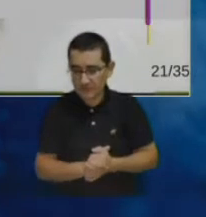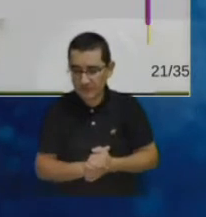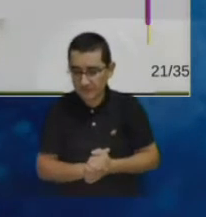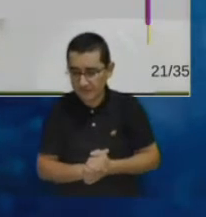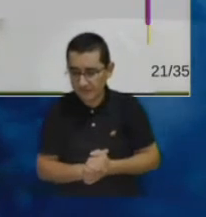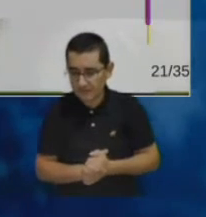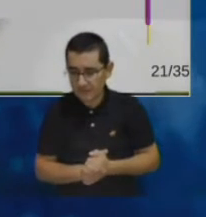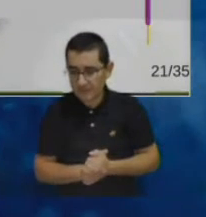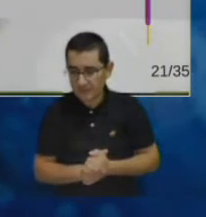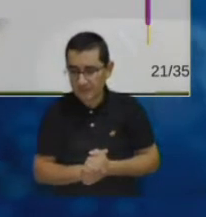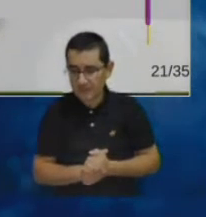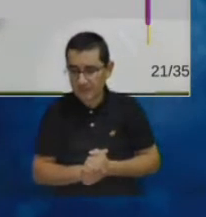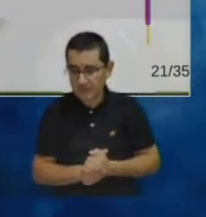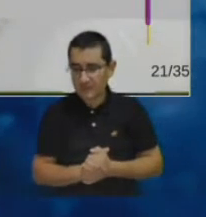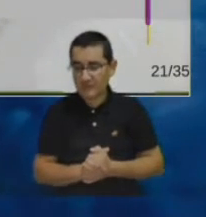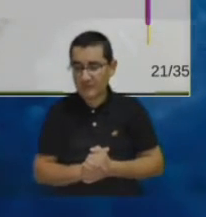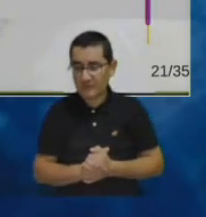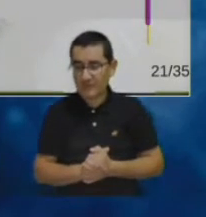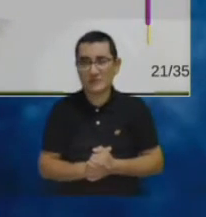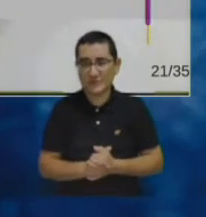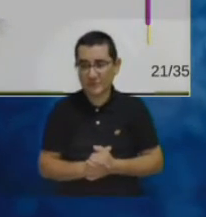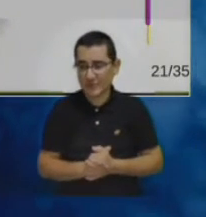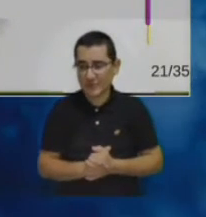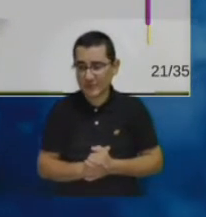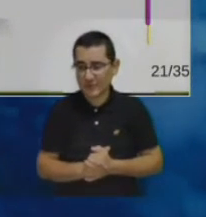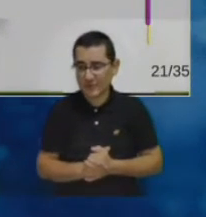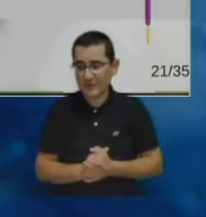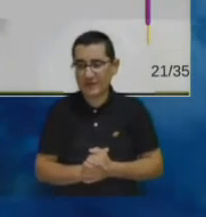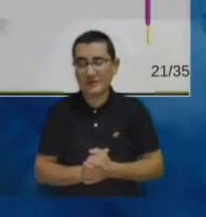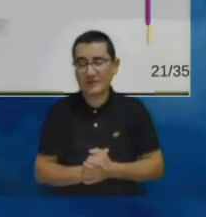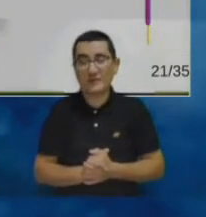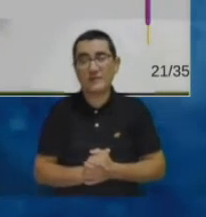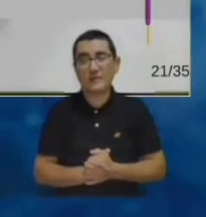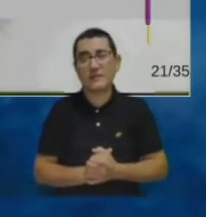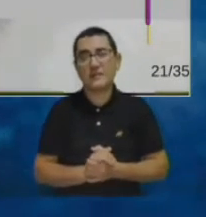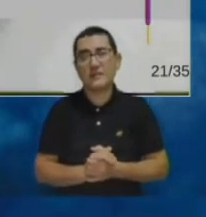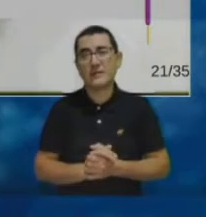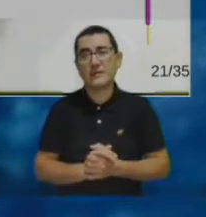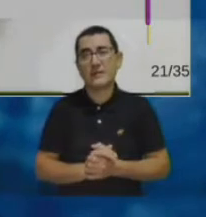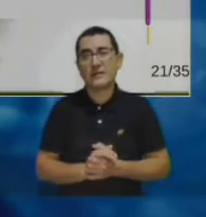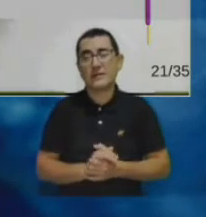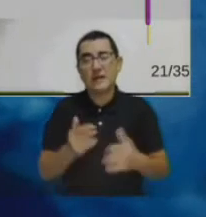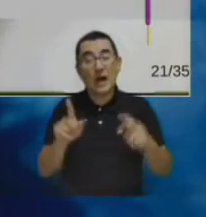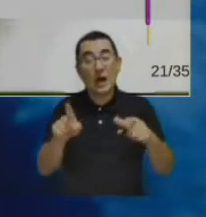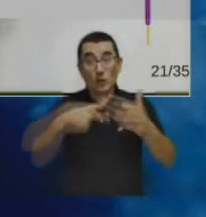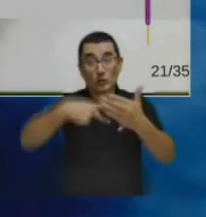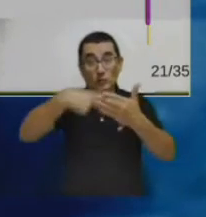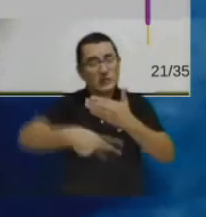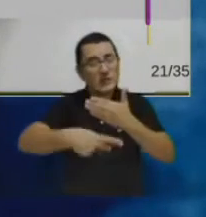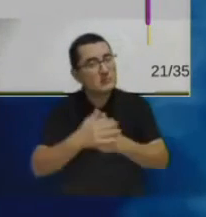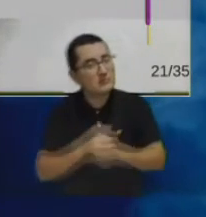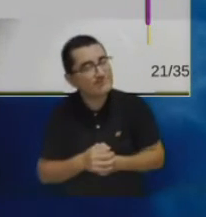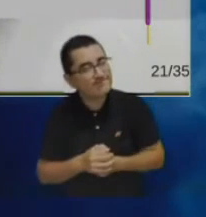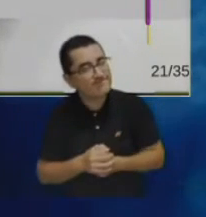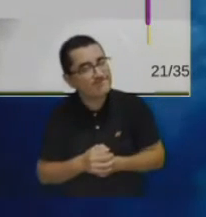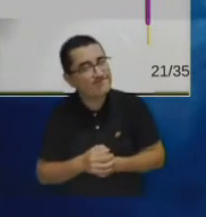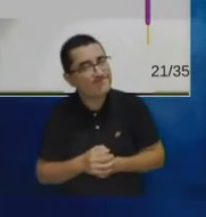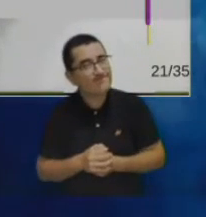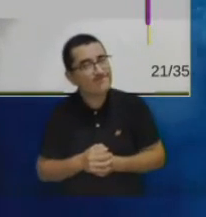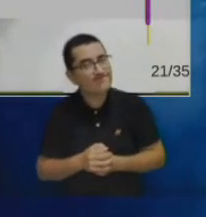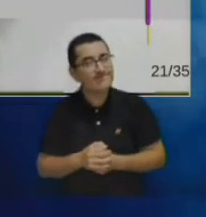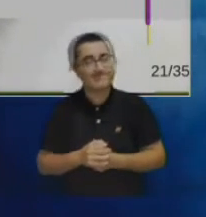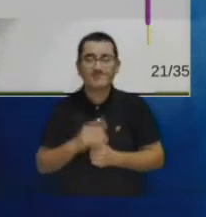totalmente propios y pues desarrollados pensando en nuestro proyecto es por eso que el montaje se